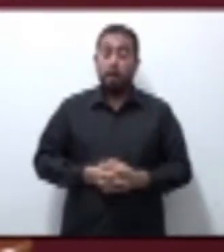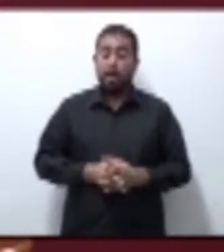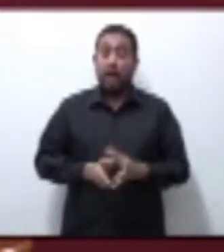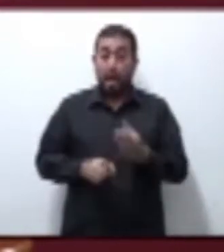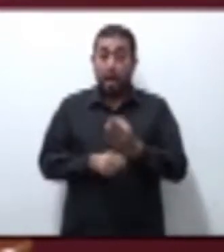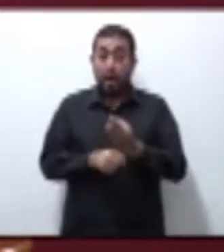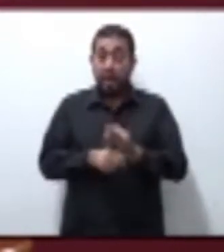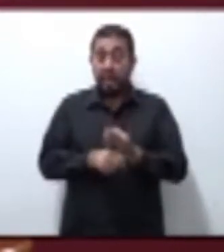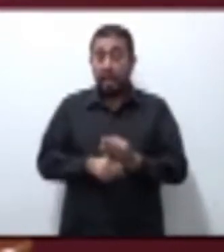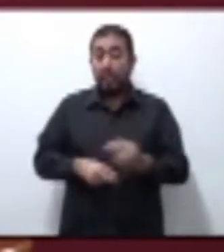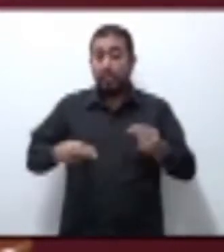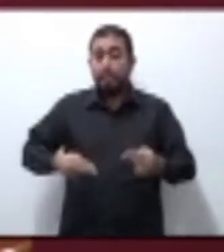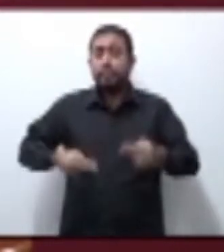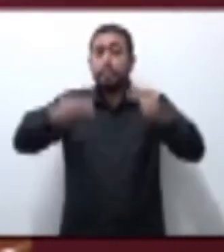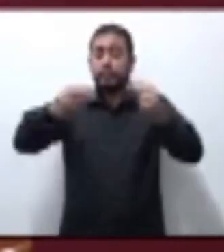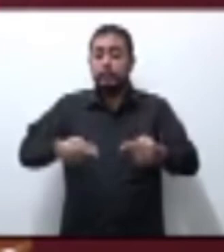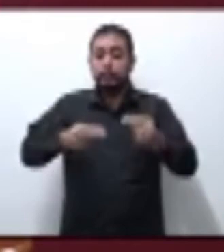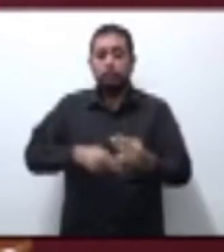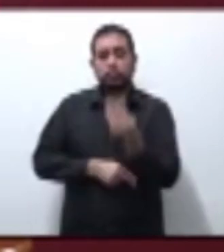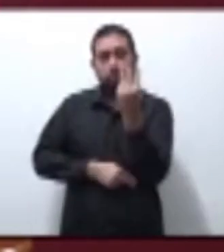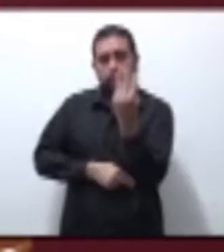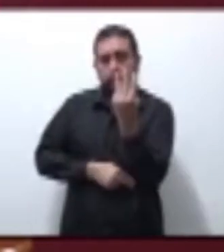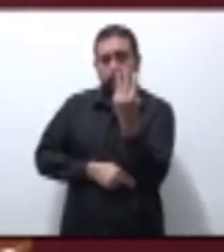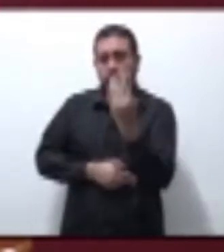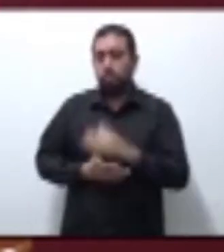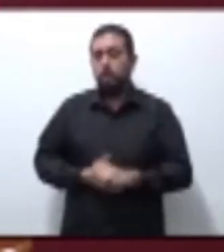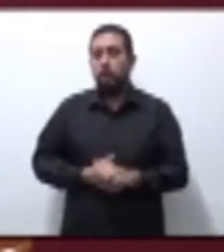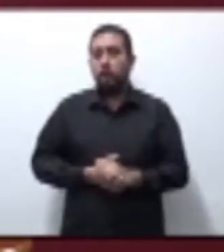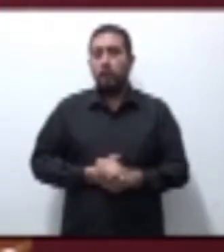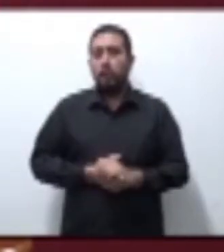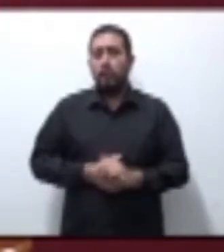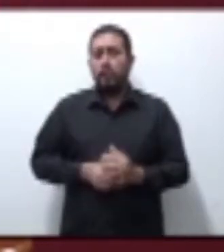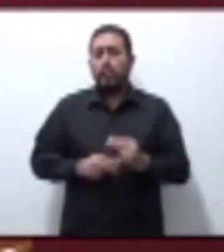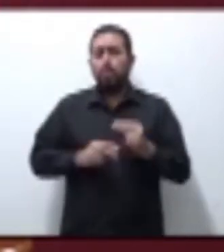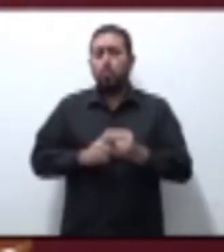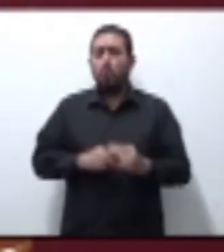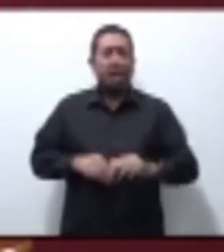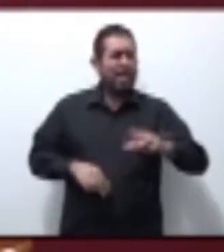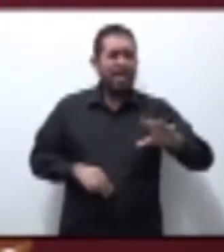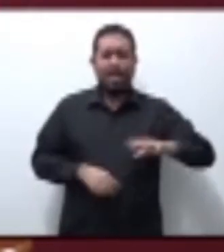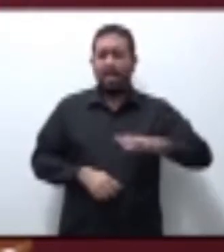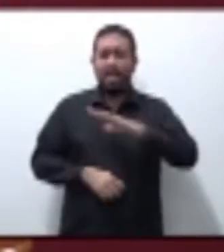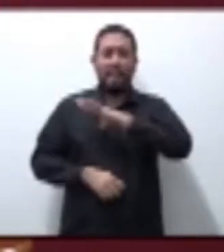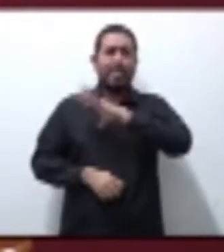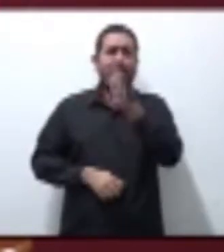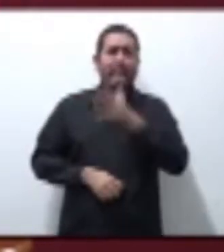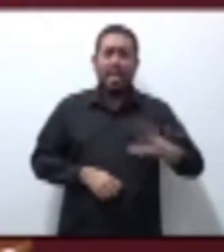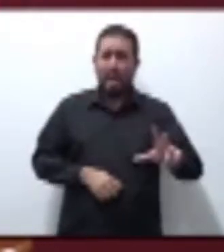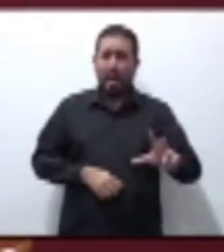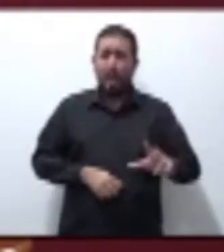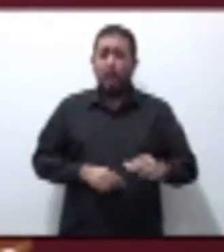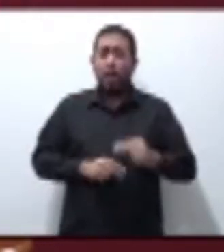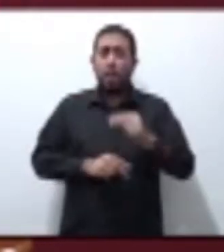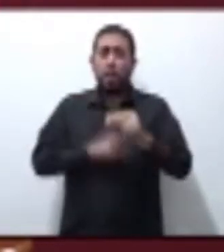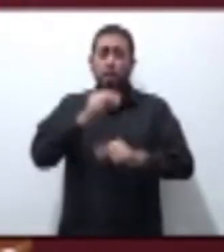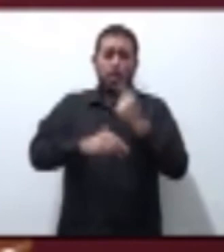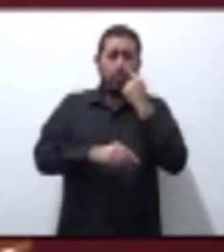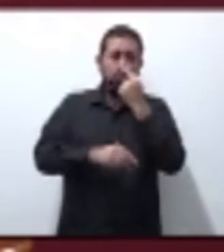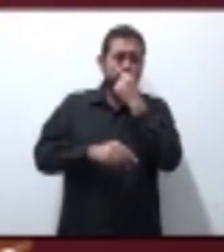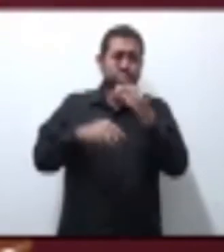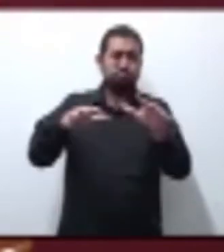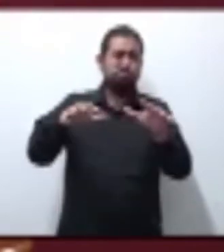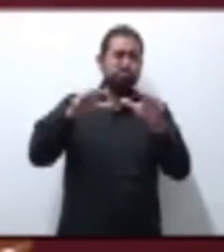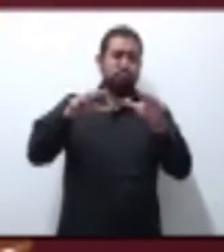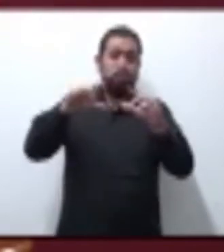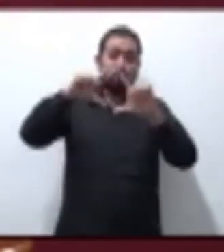del escenario 3, de la etapa generalizada, sea menor el impacto que nos cause a